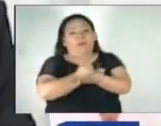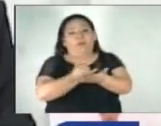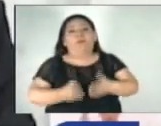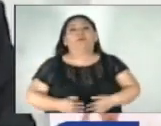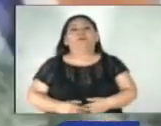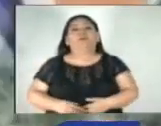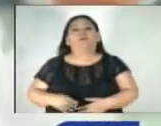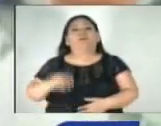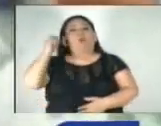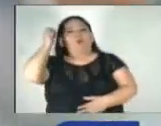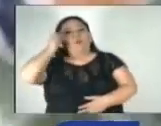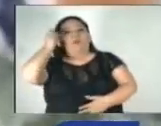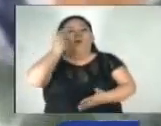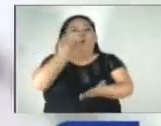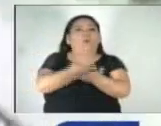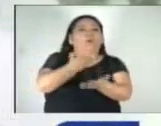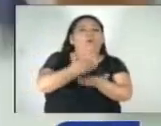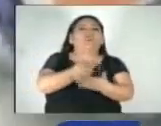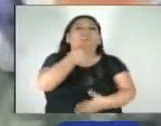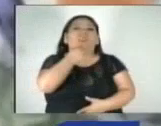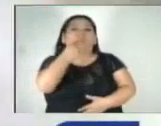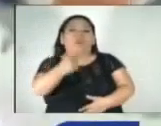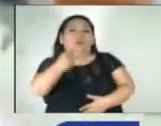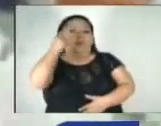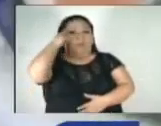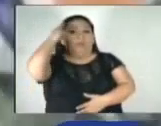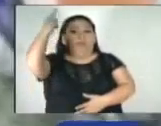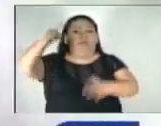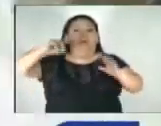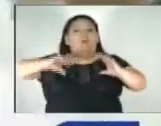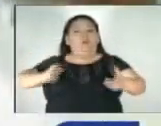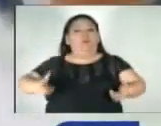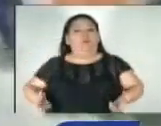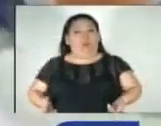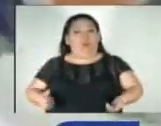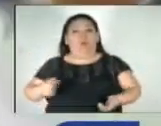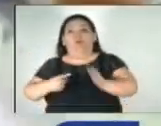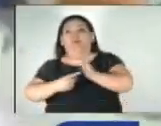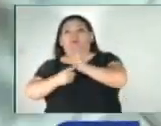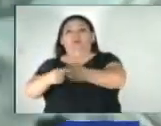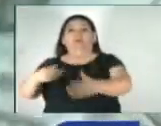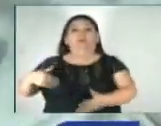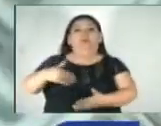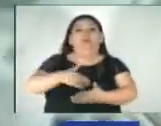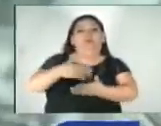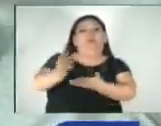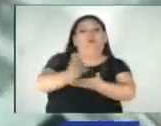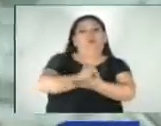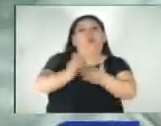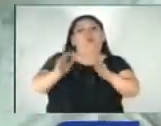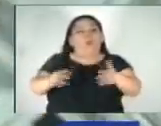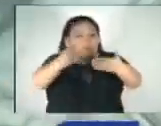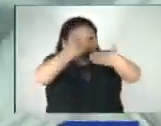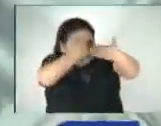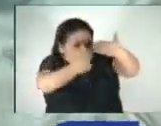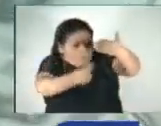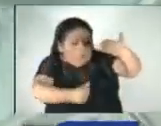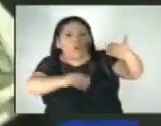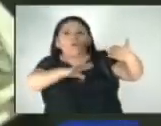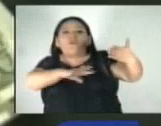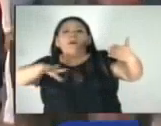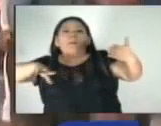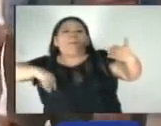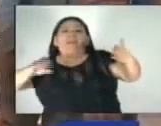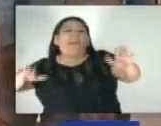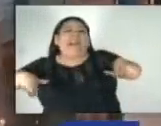La propuesta es una iniciativa del gobierno central a través del Ministerio de Hacienda, tras analizar que la mayor parte de los ingresos por remesas son